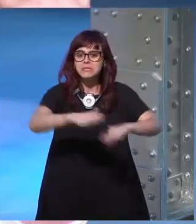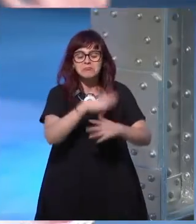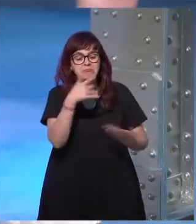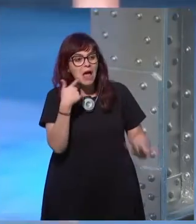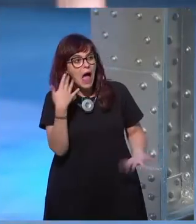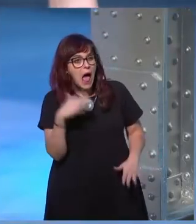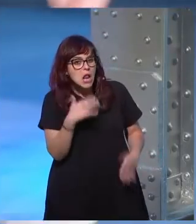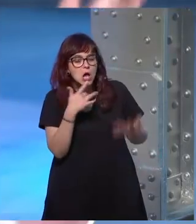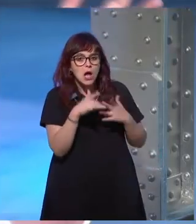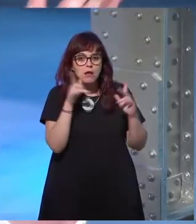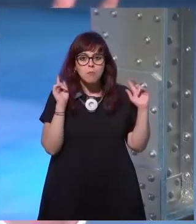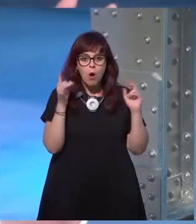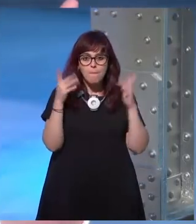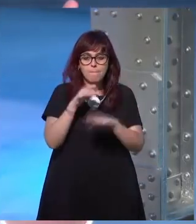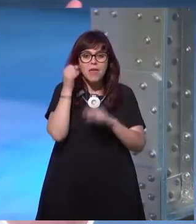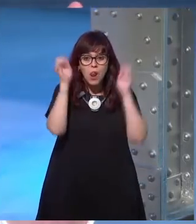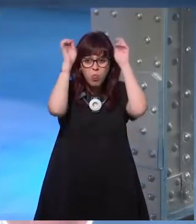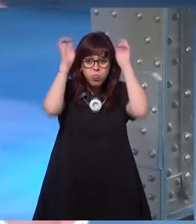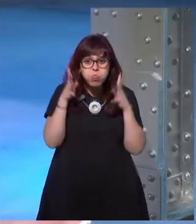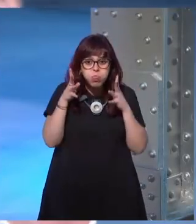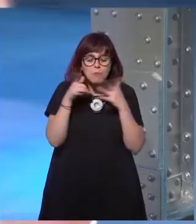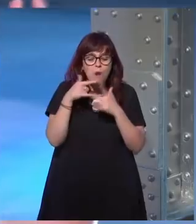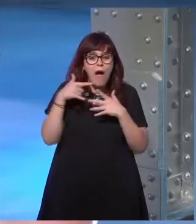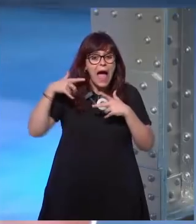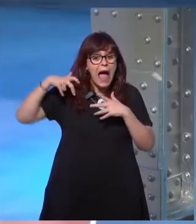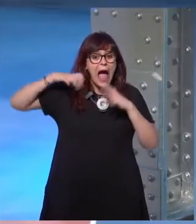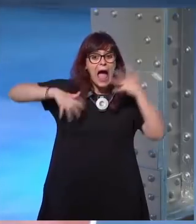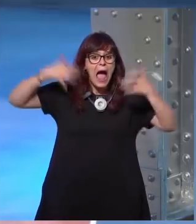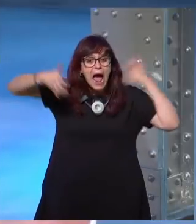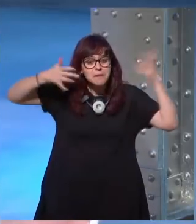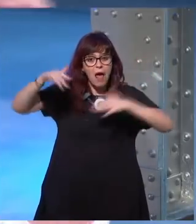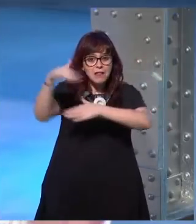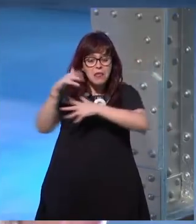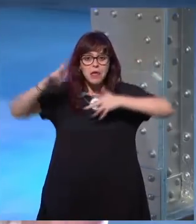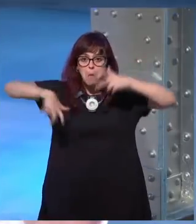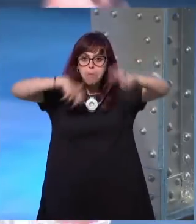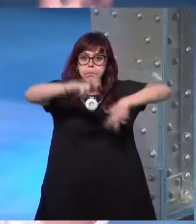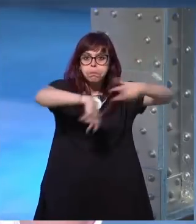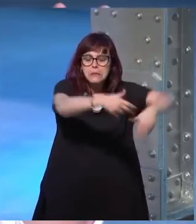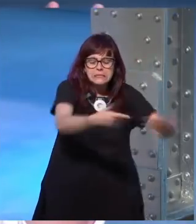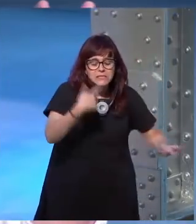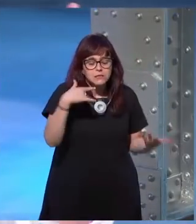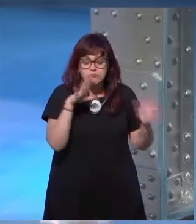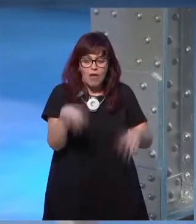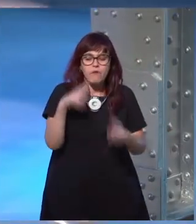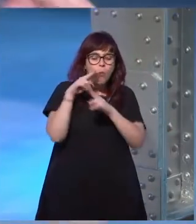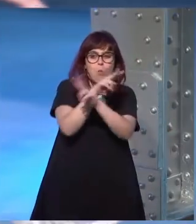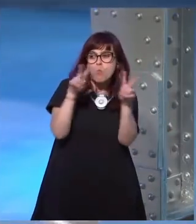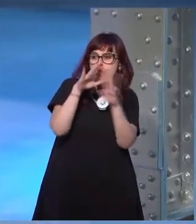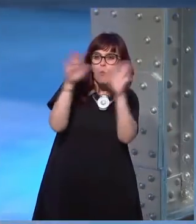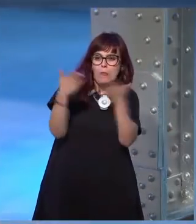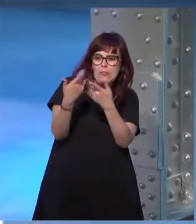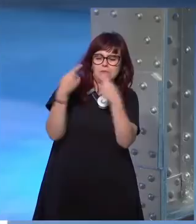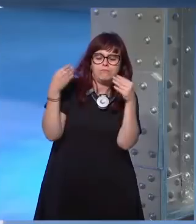ahí cubierta en pieles animales gigantescos que se pasean por la calle en fin te cambia la visión del mundo